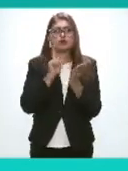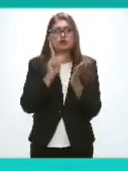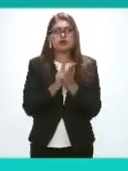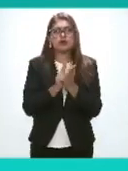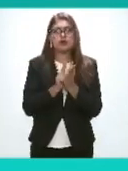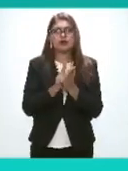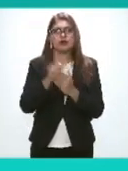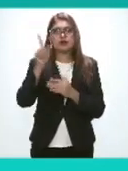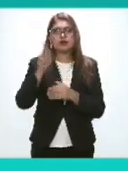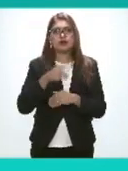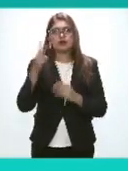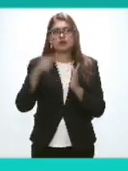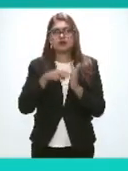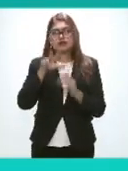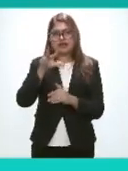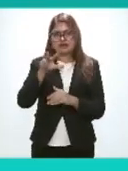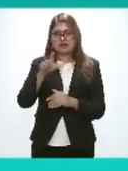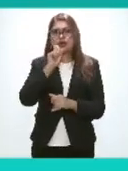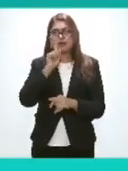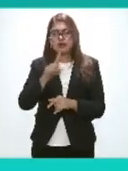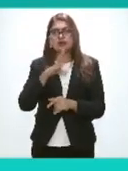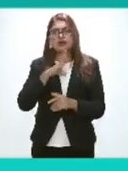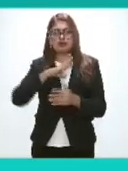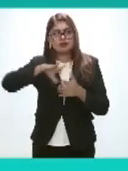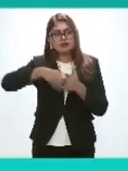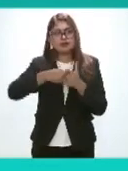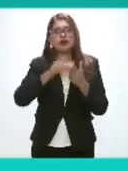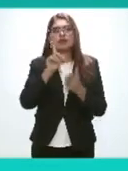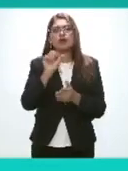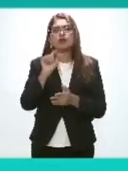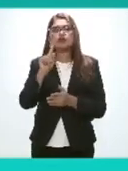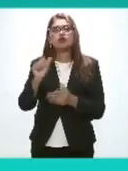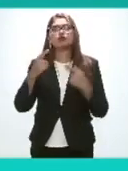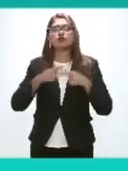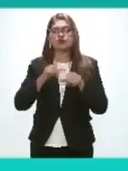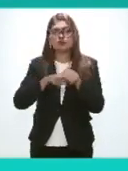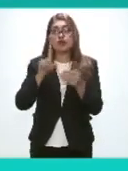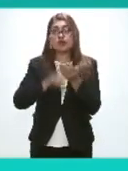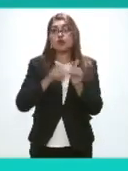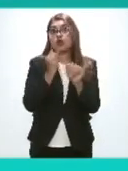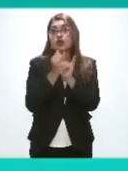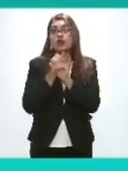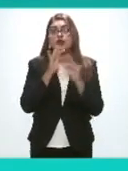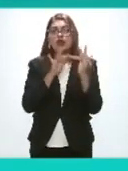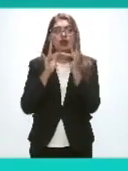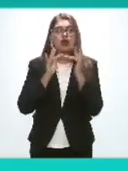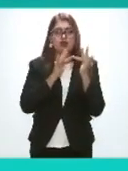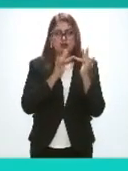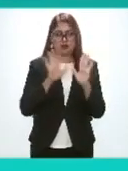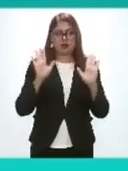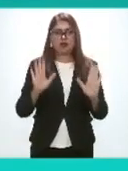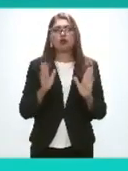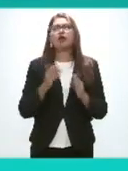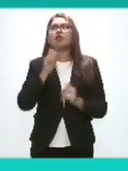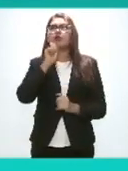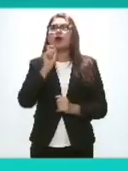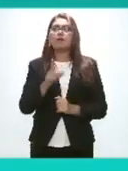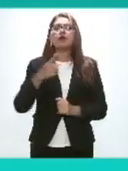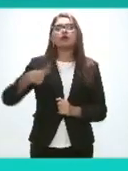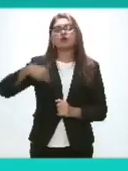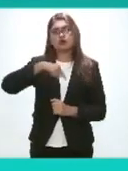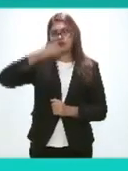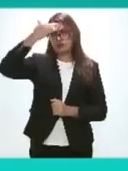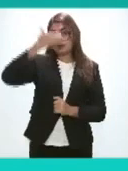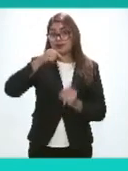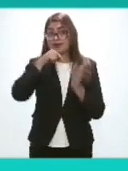diagonal 2018 contempla también la protección de datos personales en entornos digitales tenemos también claro que